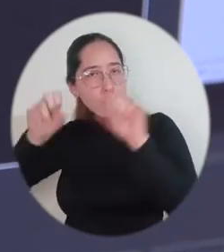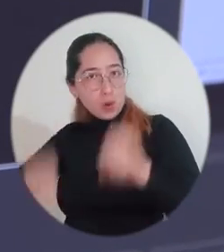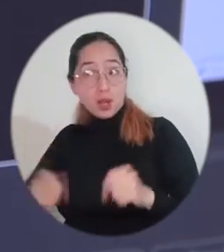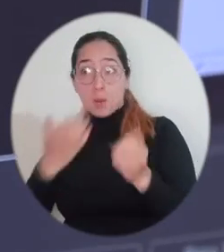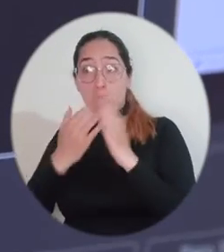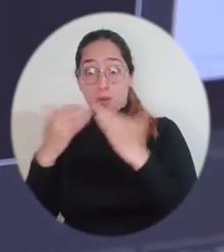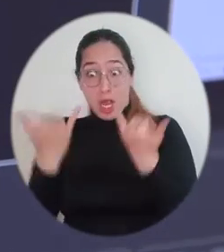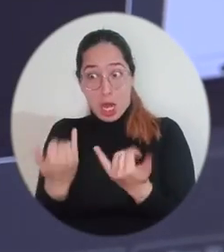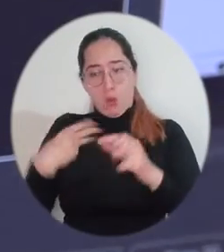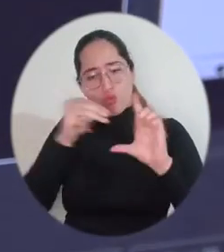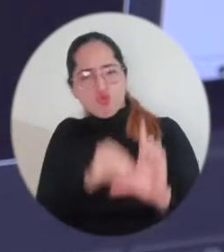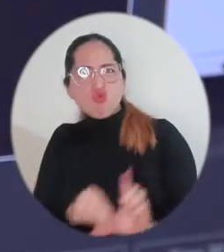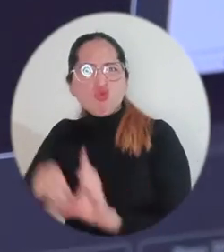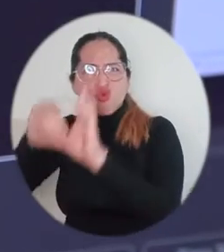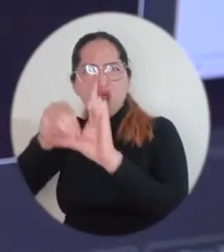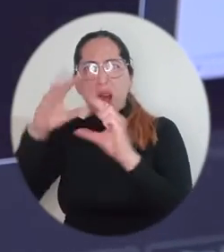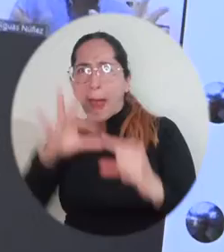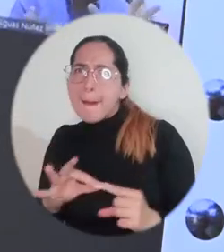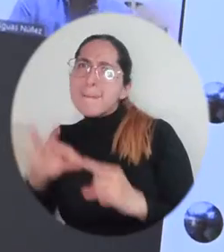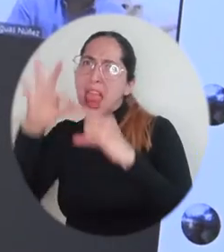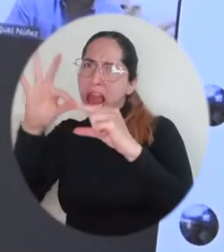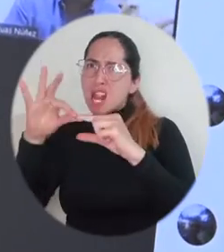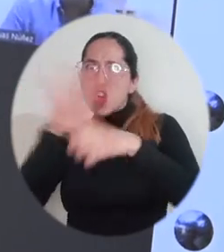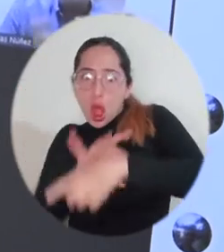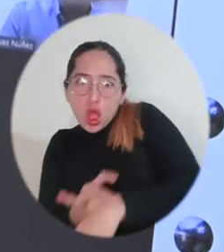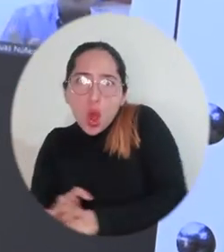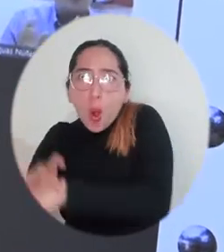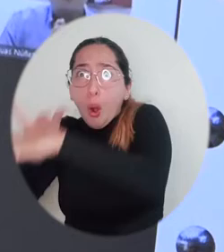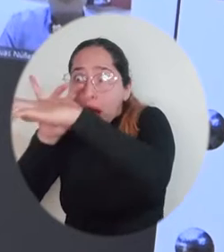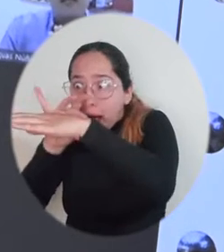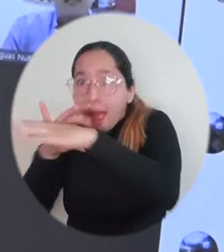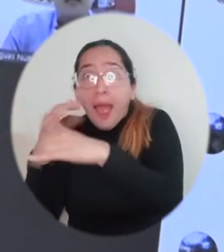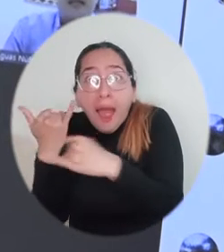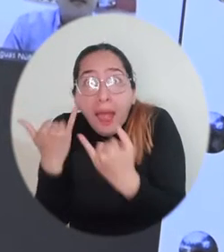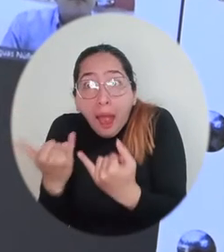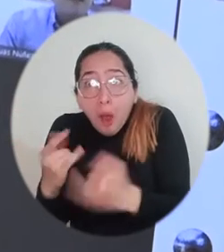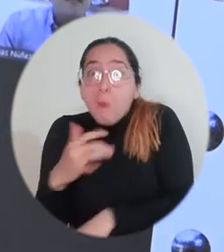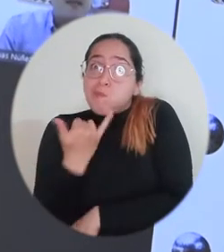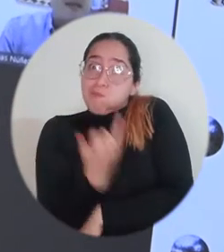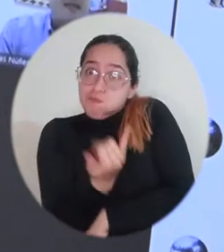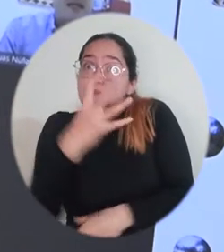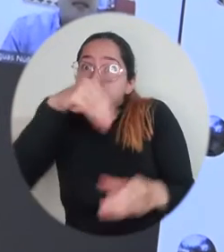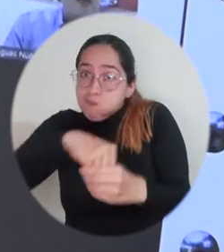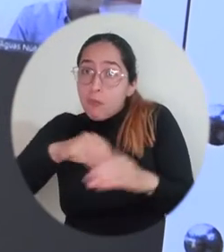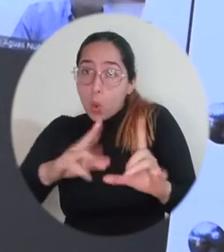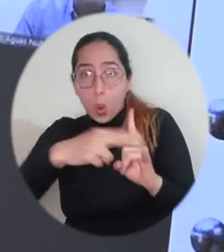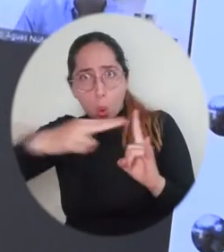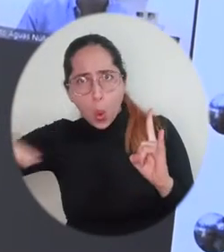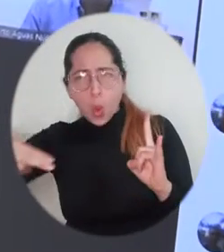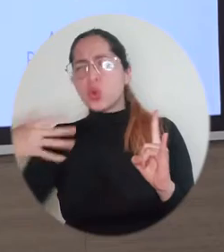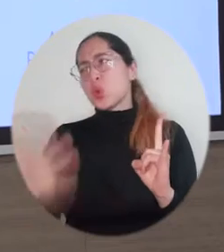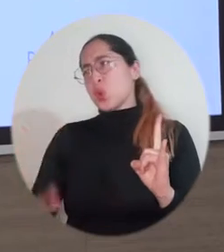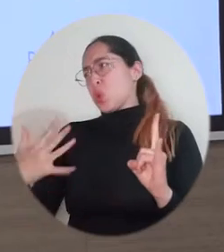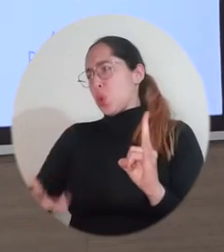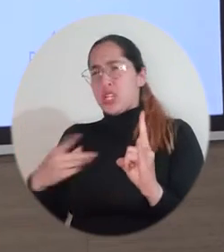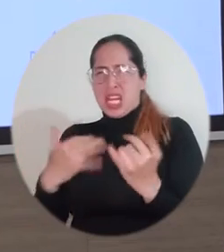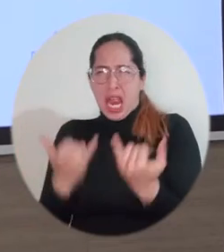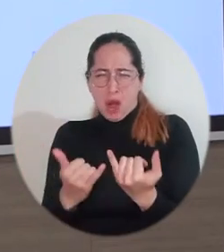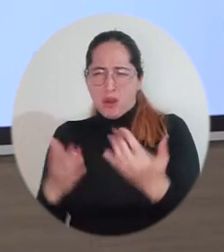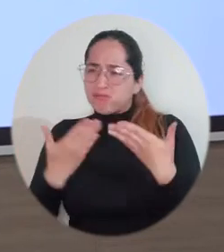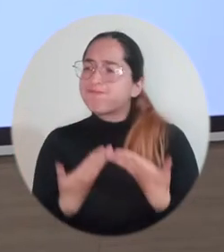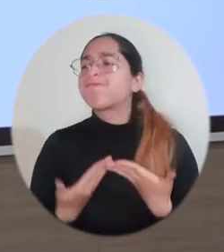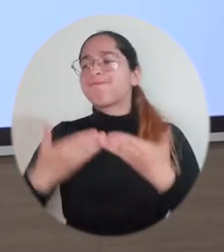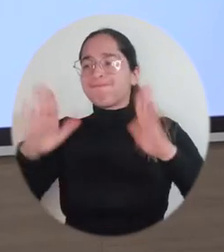ampliación de las maestrías, de las especializaciones, de los doctorados que ya hoy en día tiene Unimagdalena, creo que